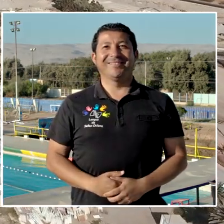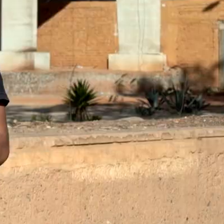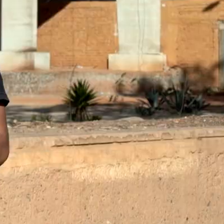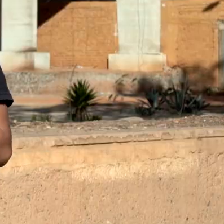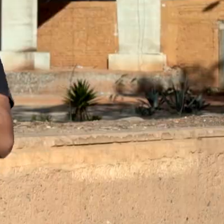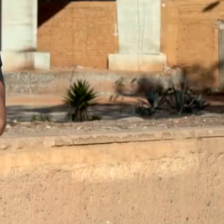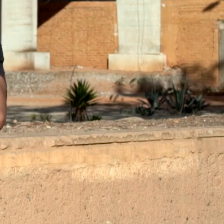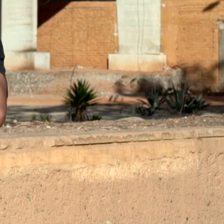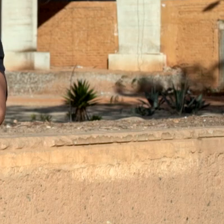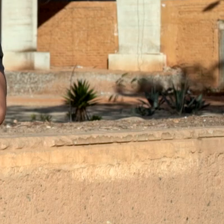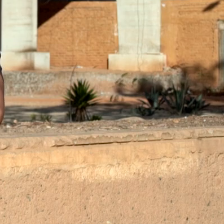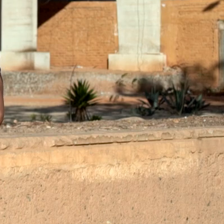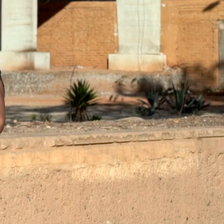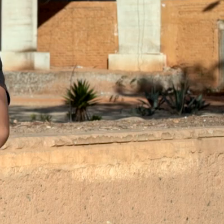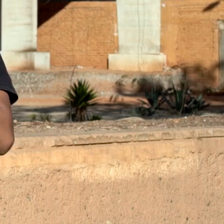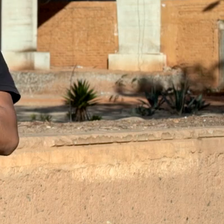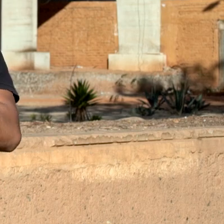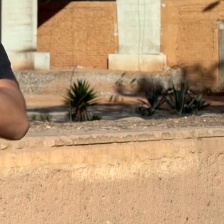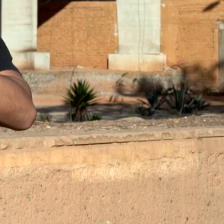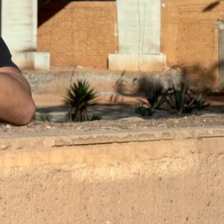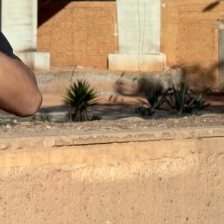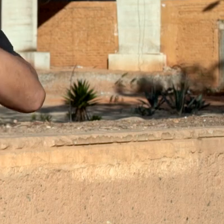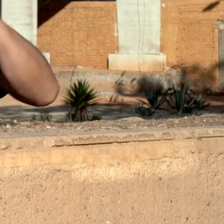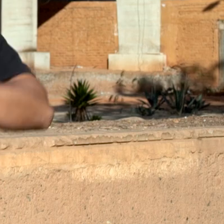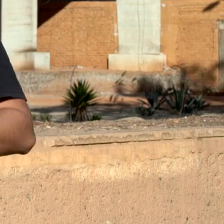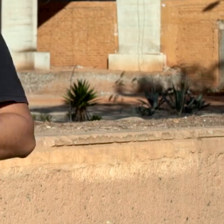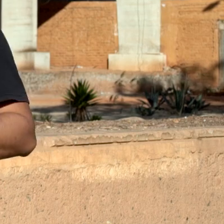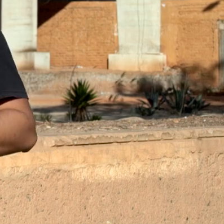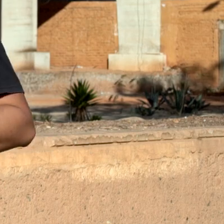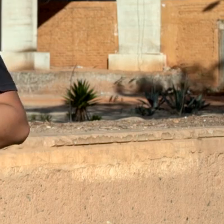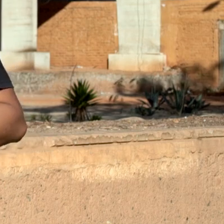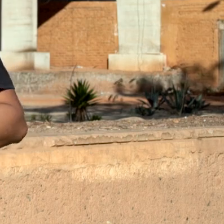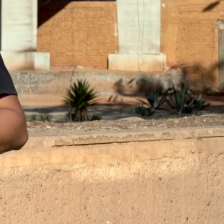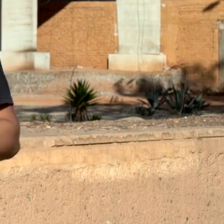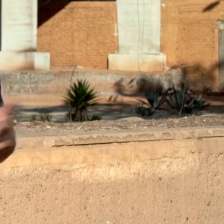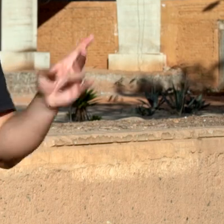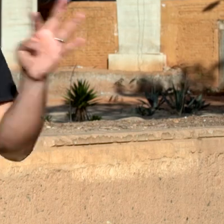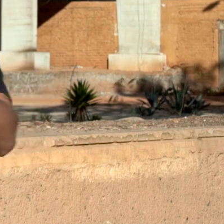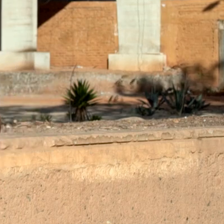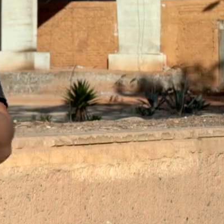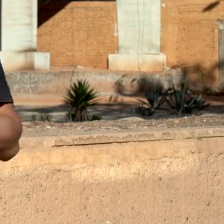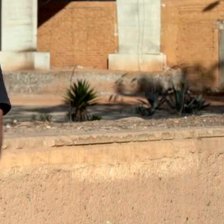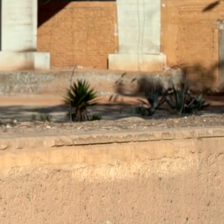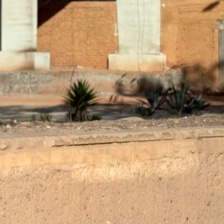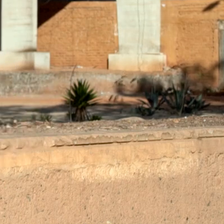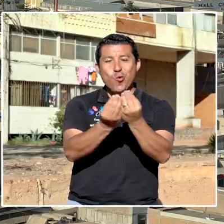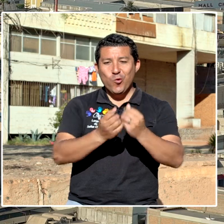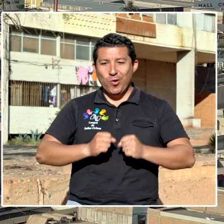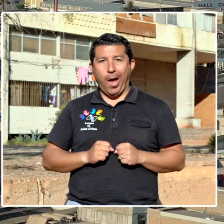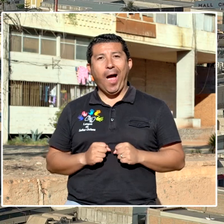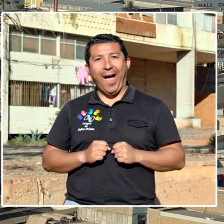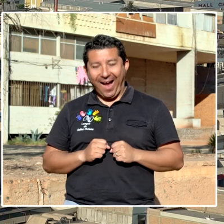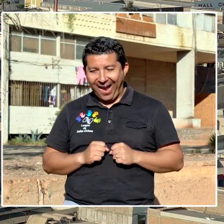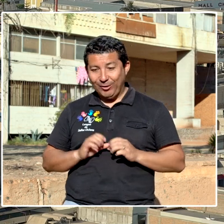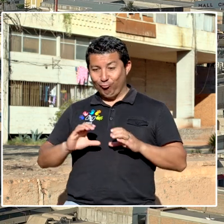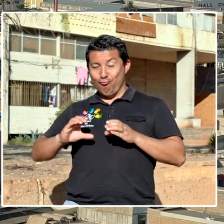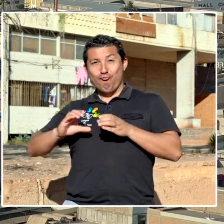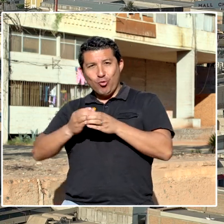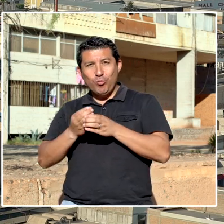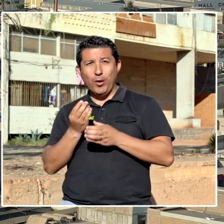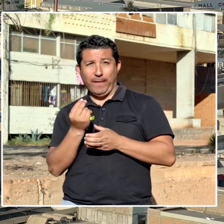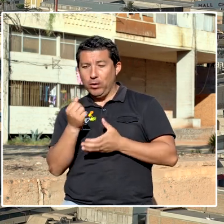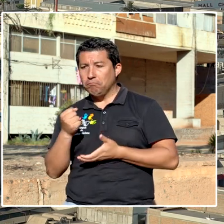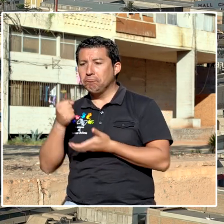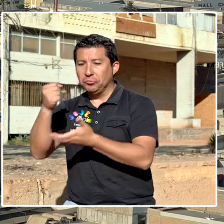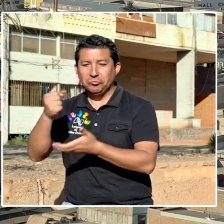Por otra parte, la bonanza de Arica provocó un aumento considerable de su población, frente a lo